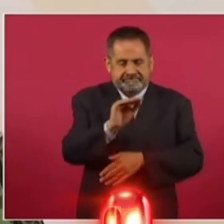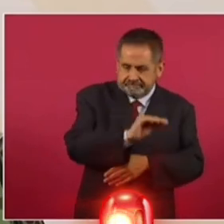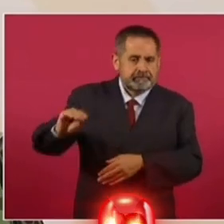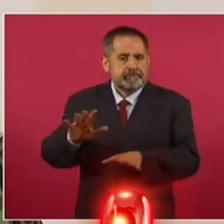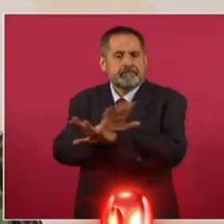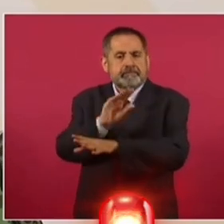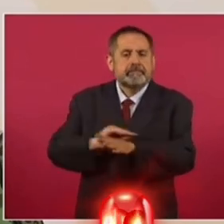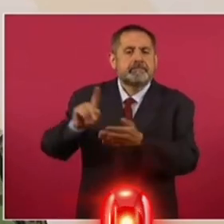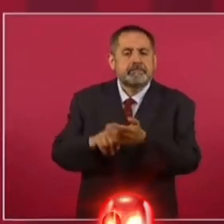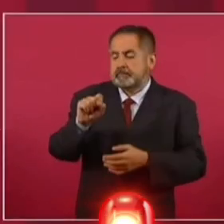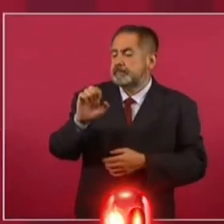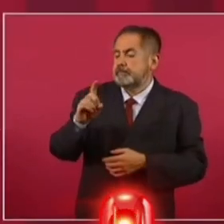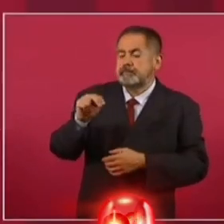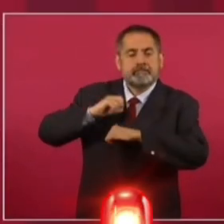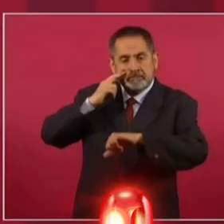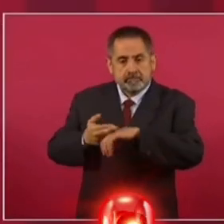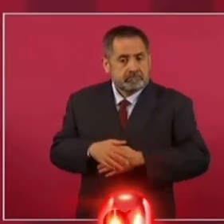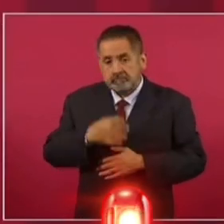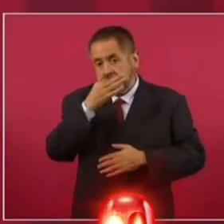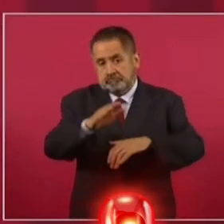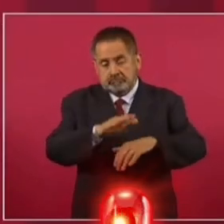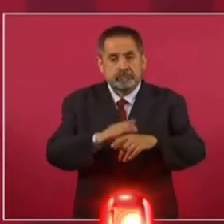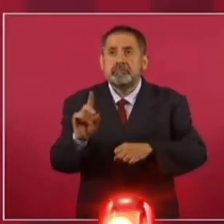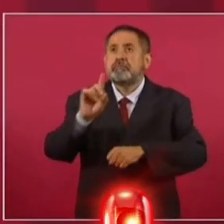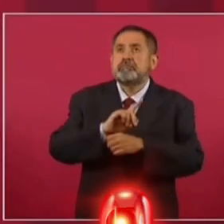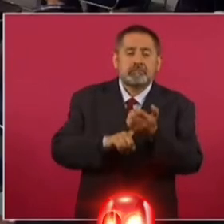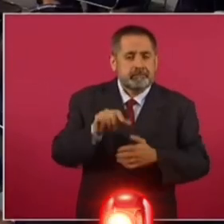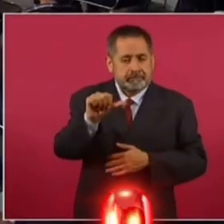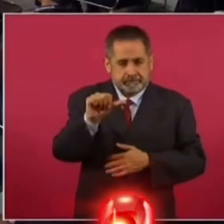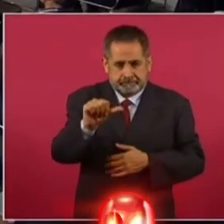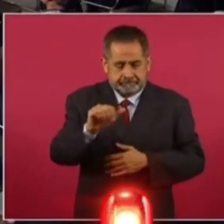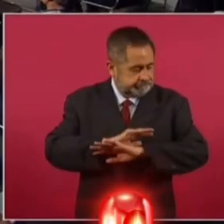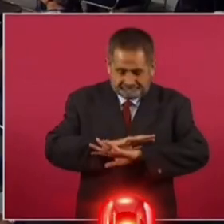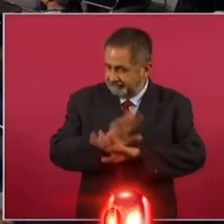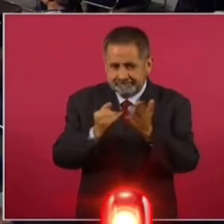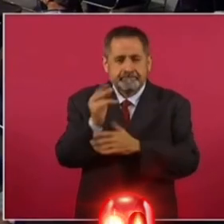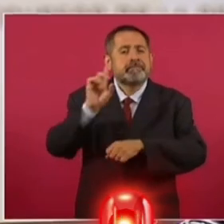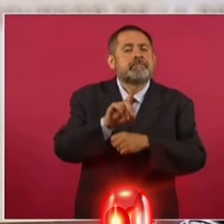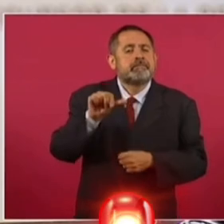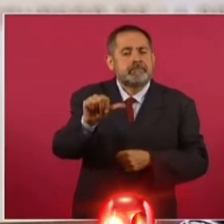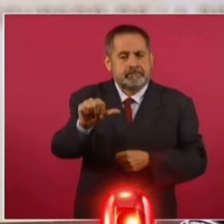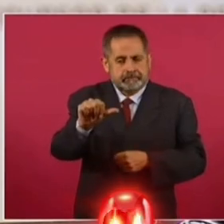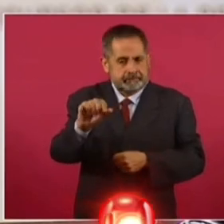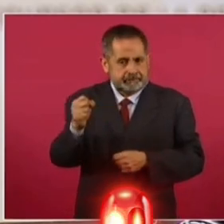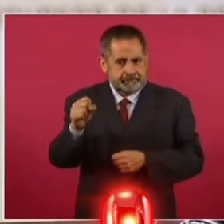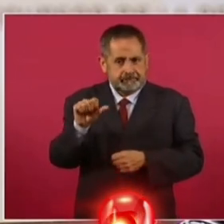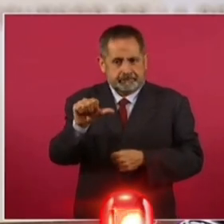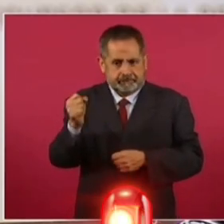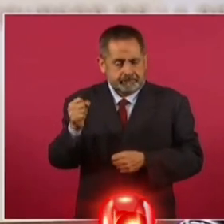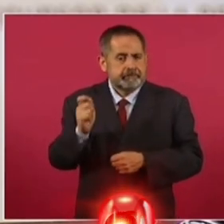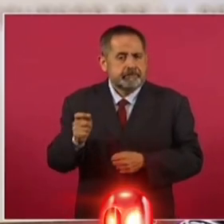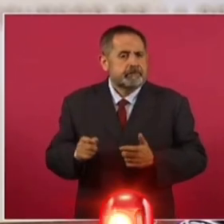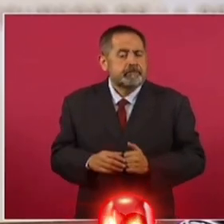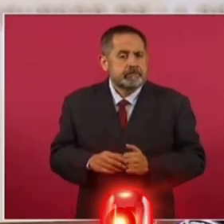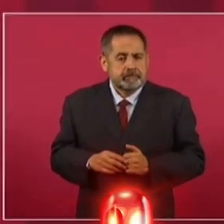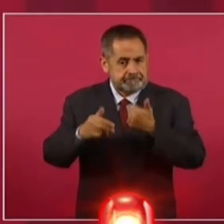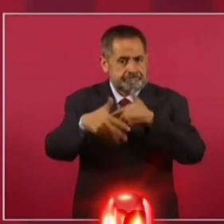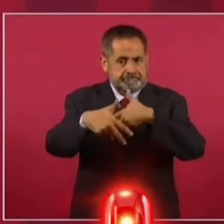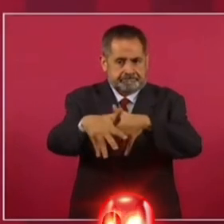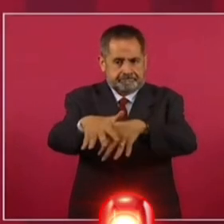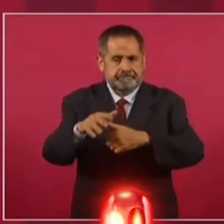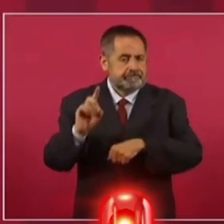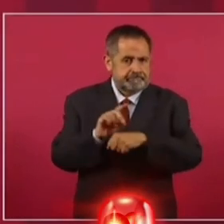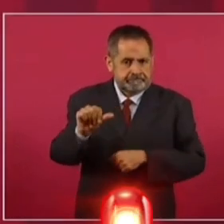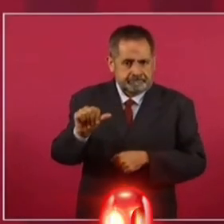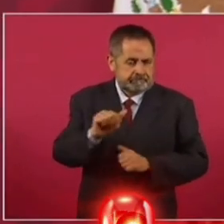sea la Secretaría de la Defensa la que se haga cargo. Les adelanto que el día 16, completamente, el día 16 de septiembre, el desfile